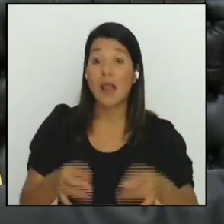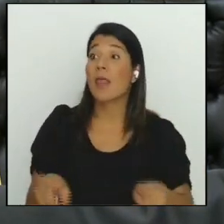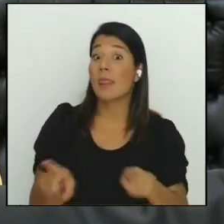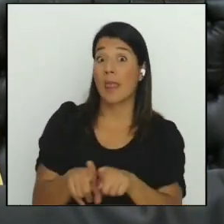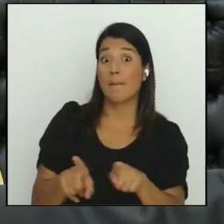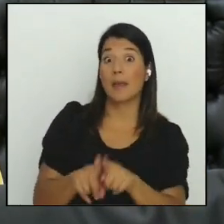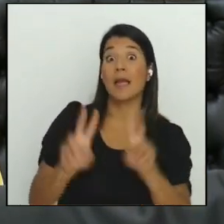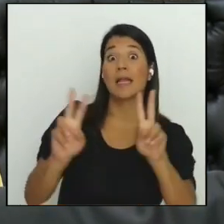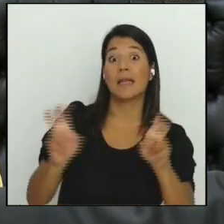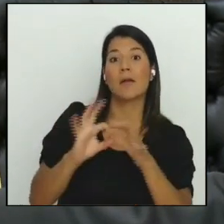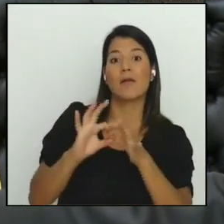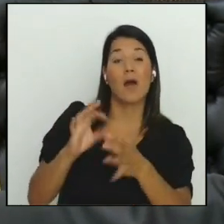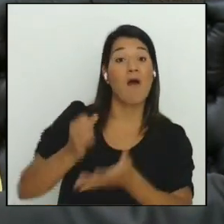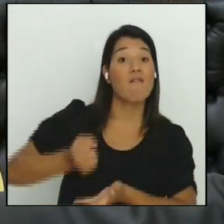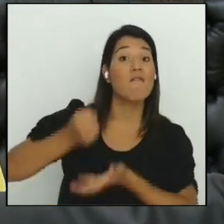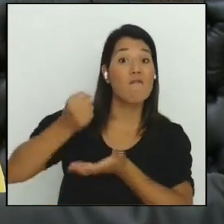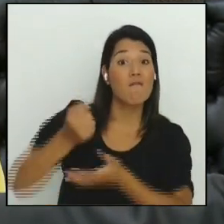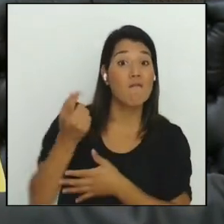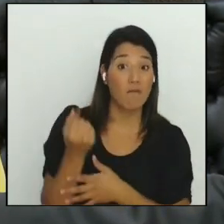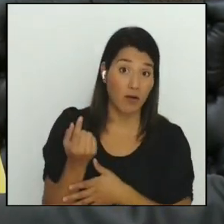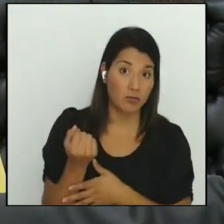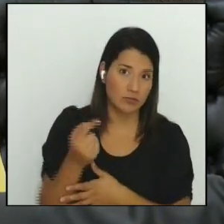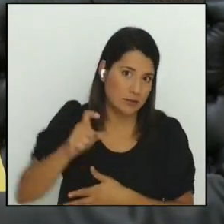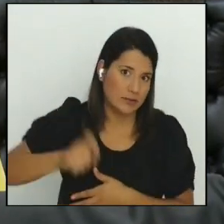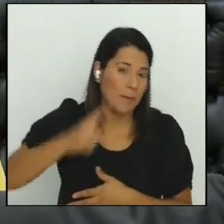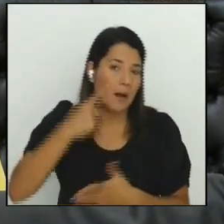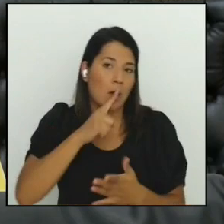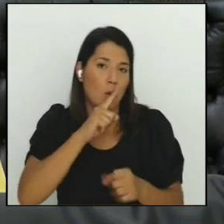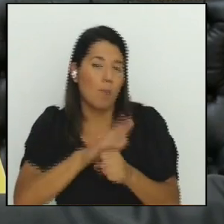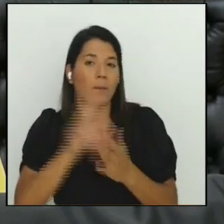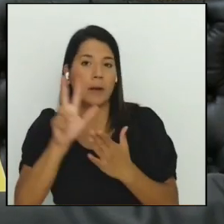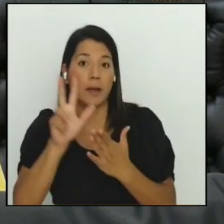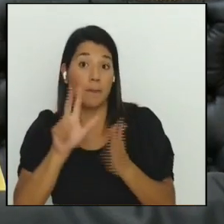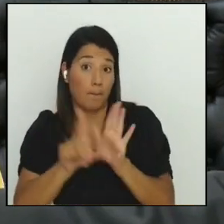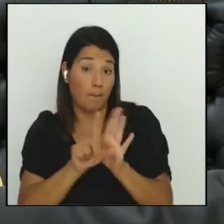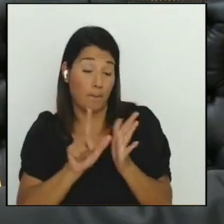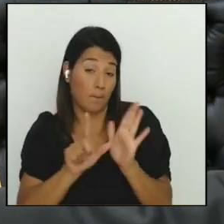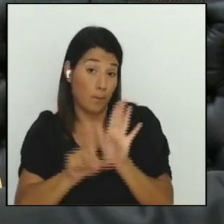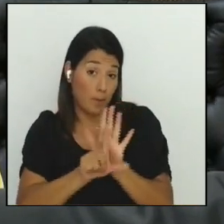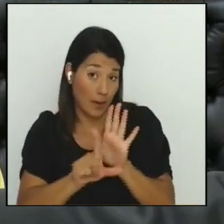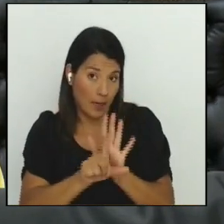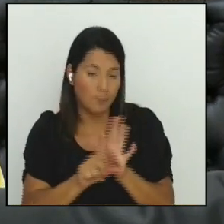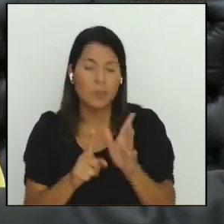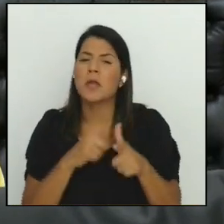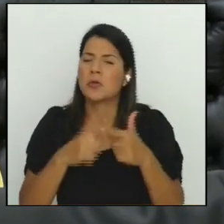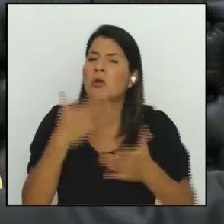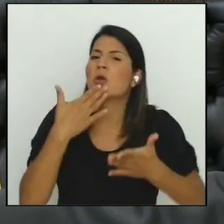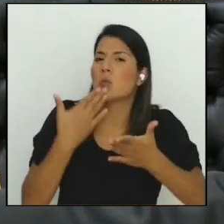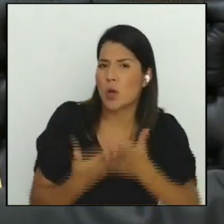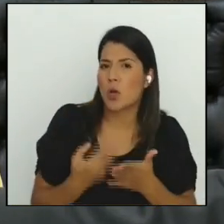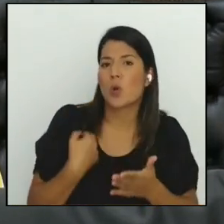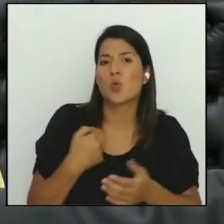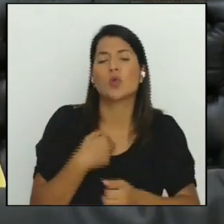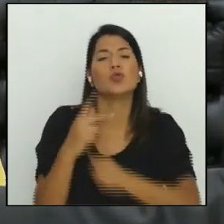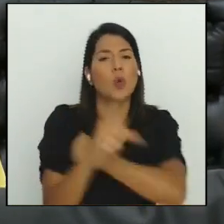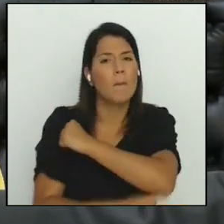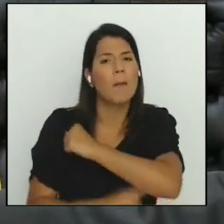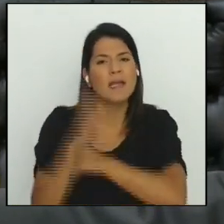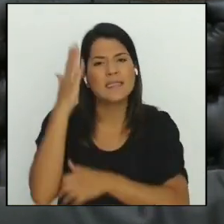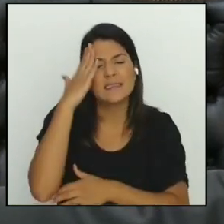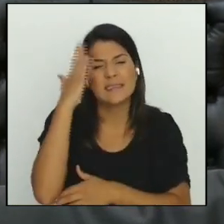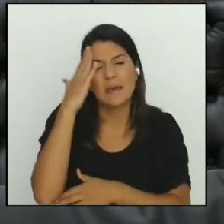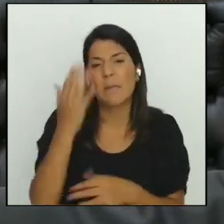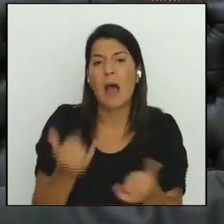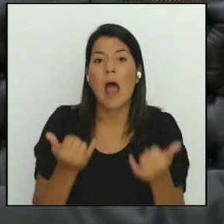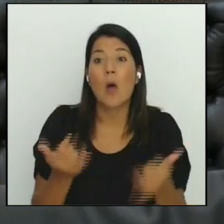Entonces, me parece a mí que es bueno que el país conozca exactamente qué es lo que está pasando en Costa